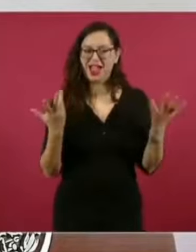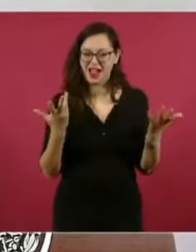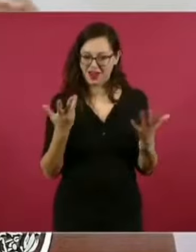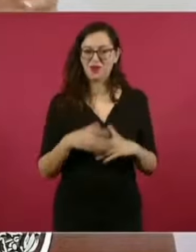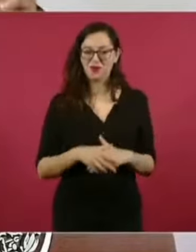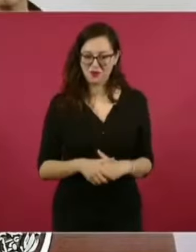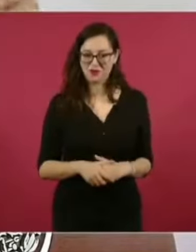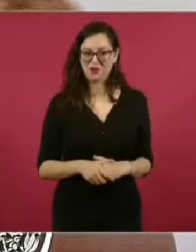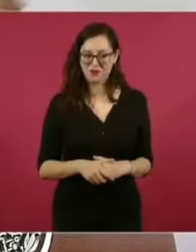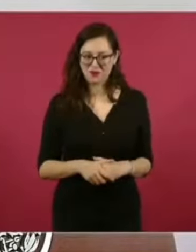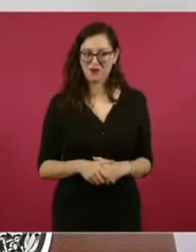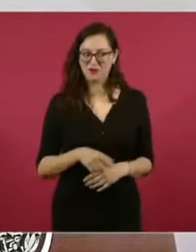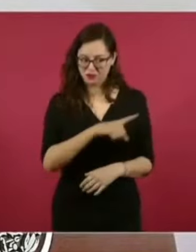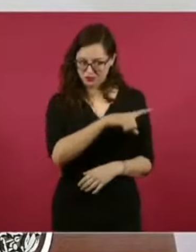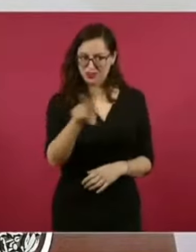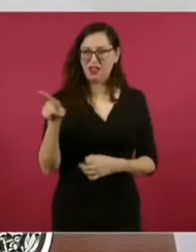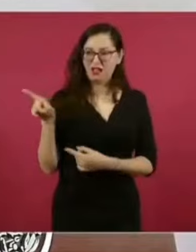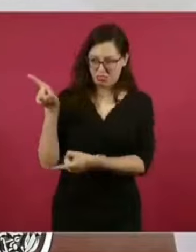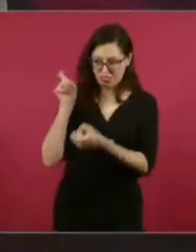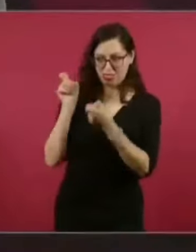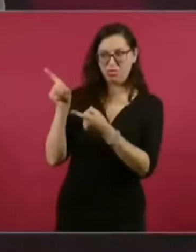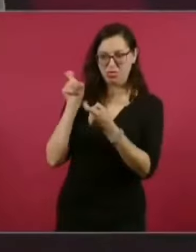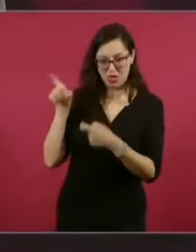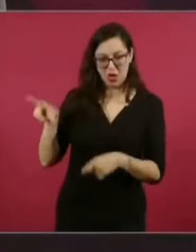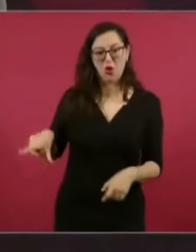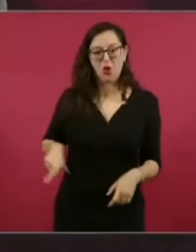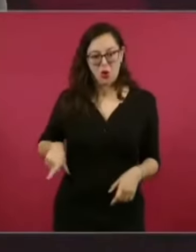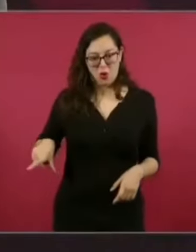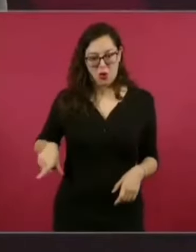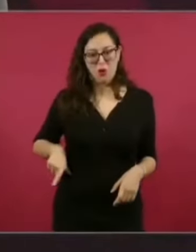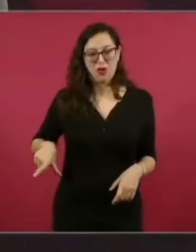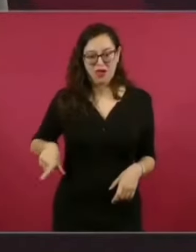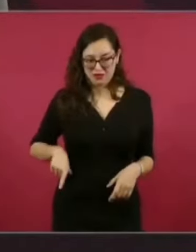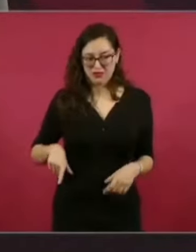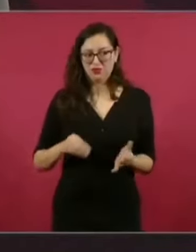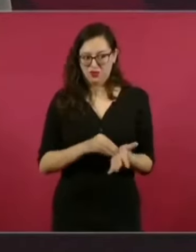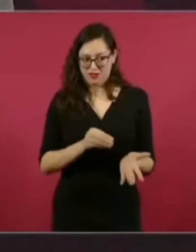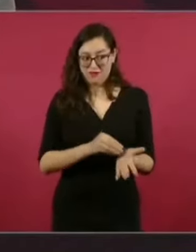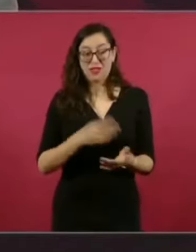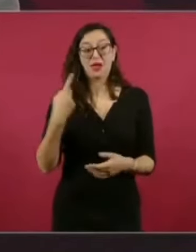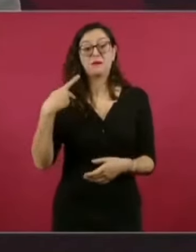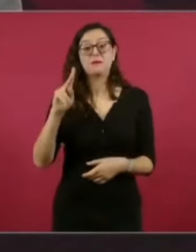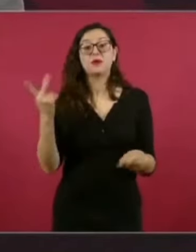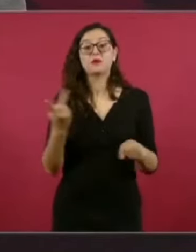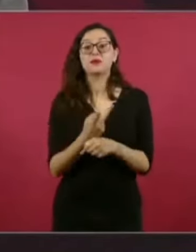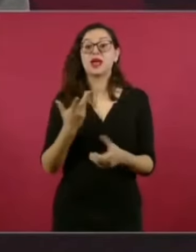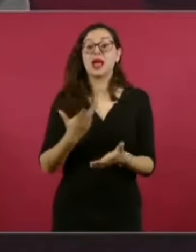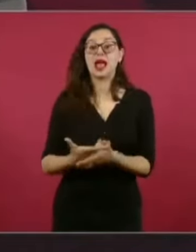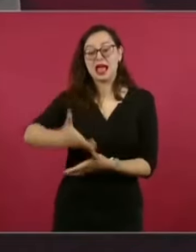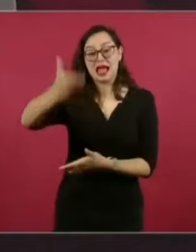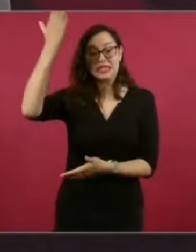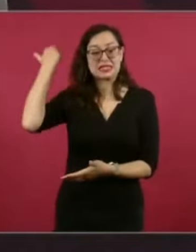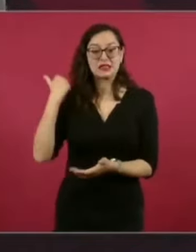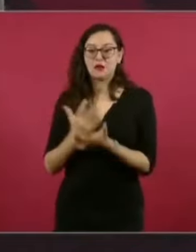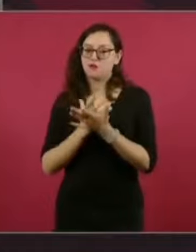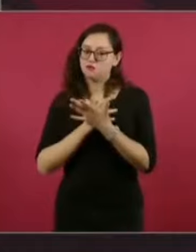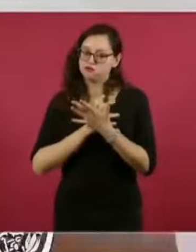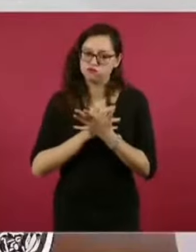nada más que antes recibían en exceso y además de eso